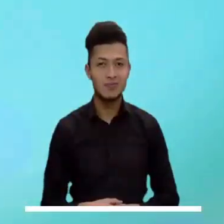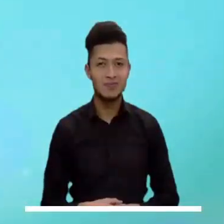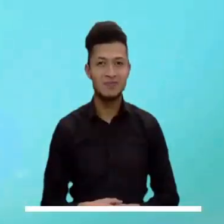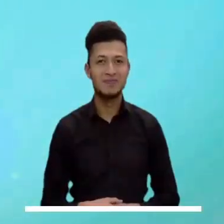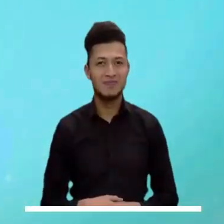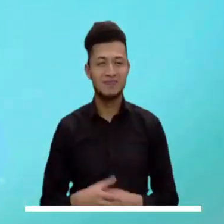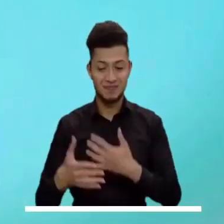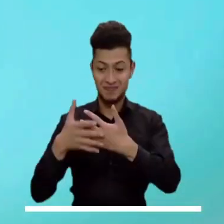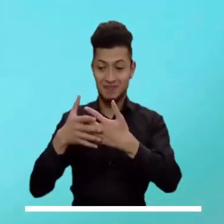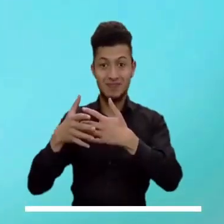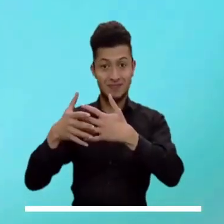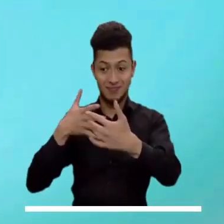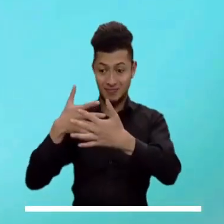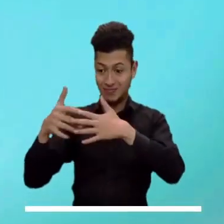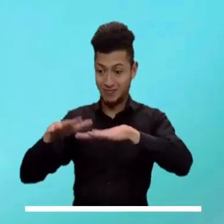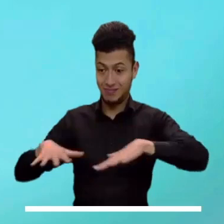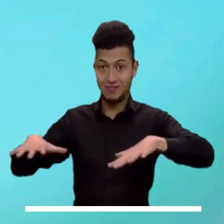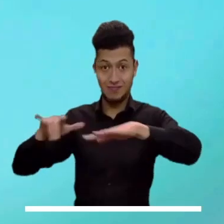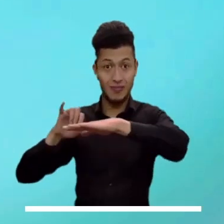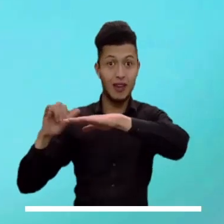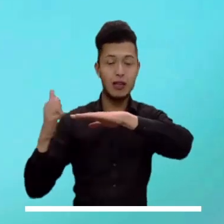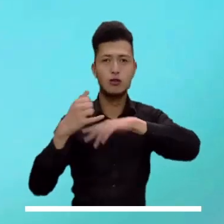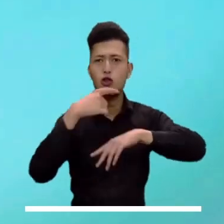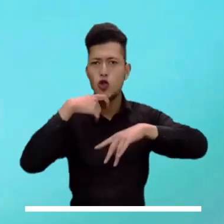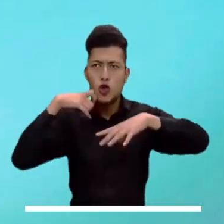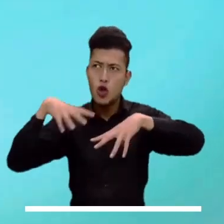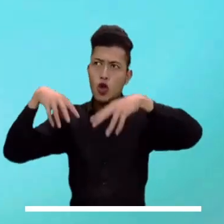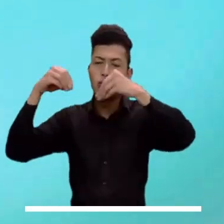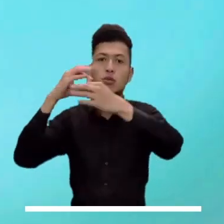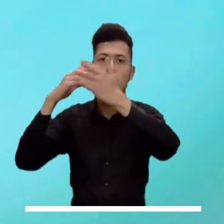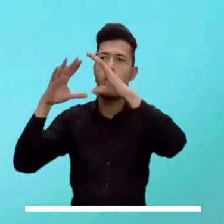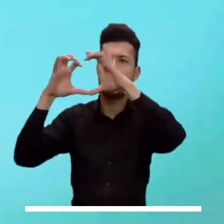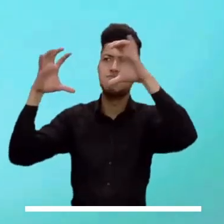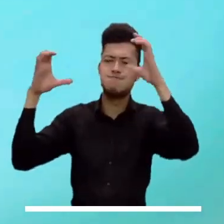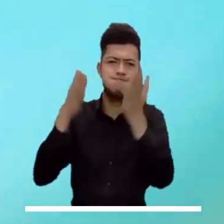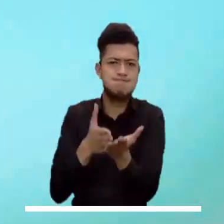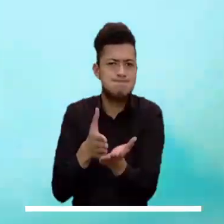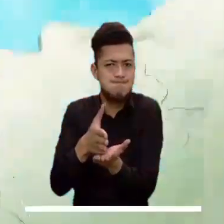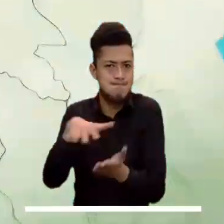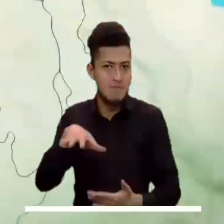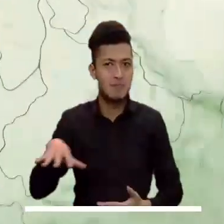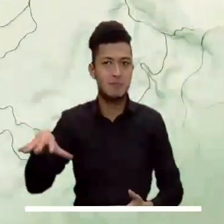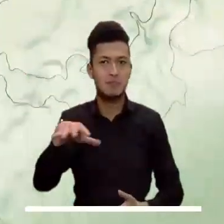Siguen las condiciones secas y el cielo ligeramente nublado en el archipiélago de San Andrés y Providencia.